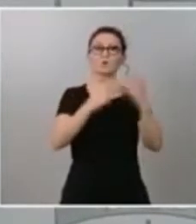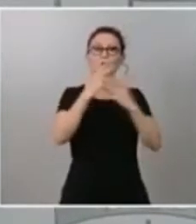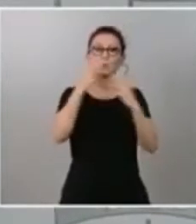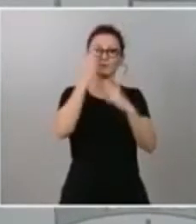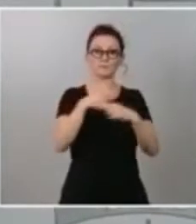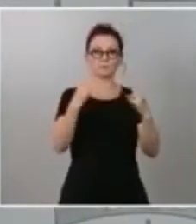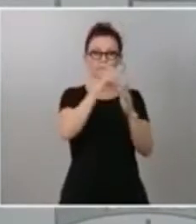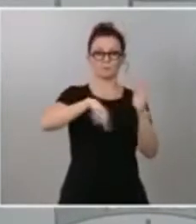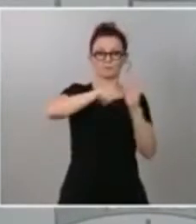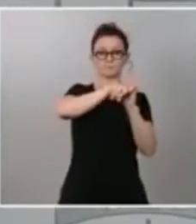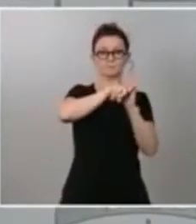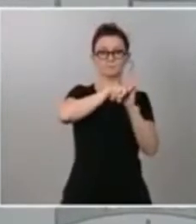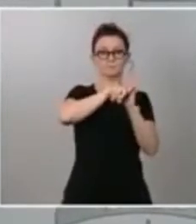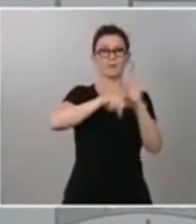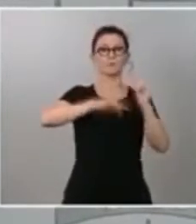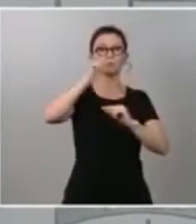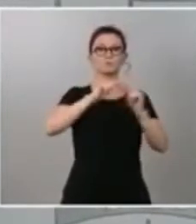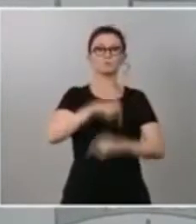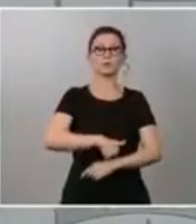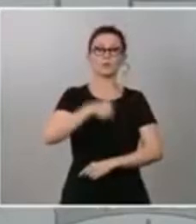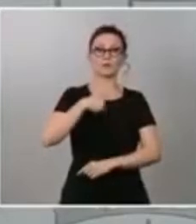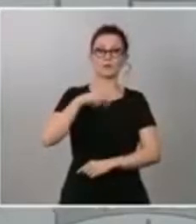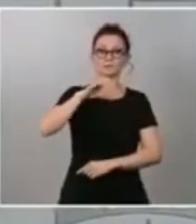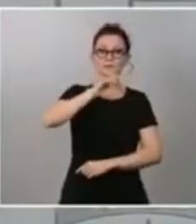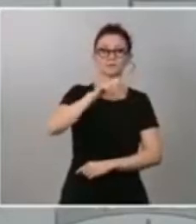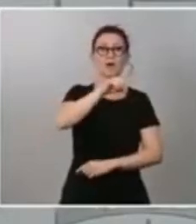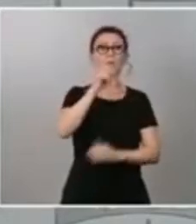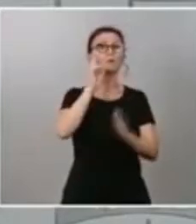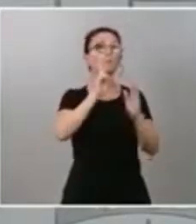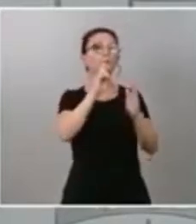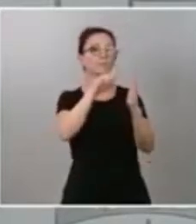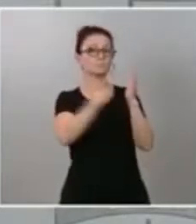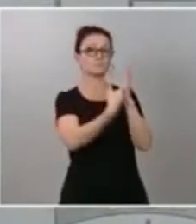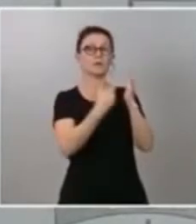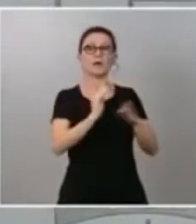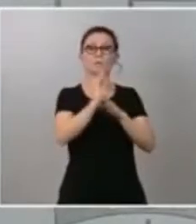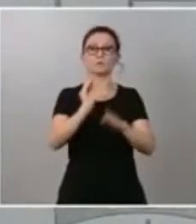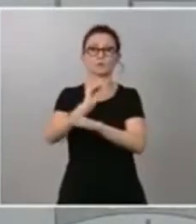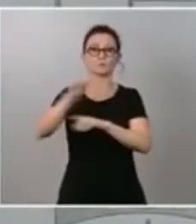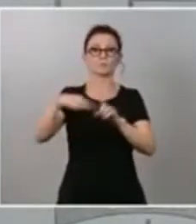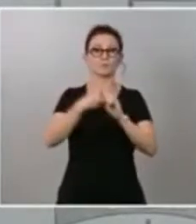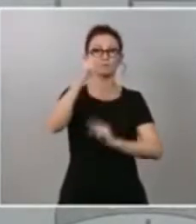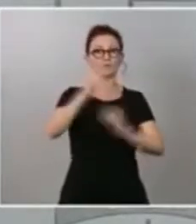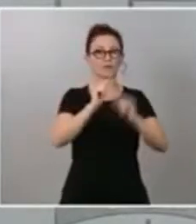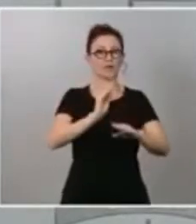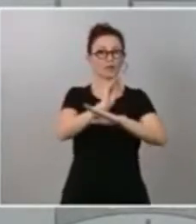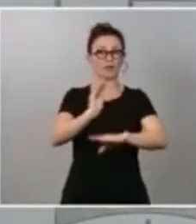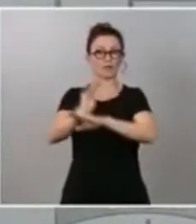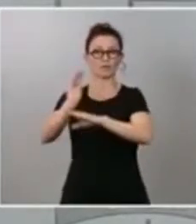y ahí están todas las aportaciones y toda la financiación de la Casa Real